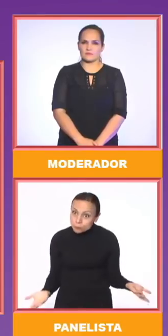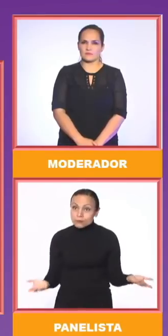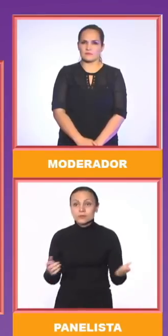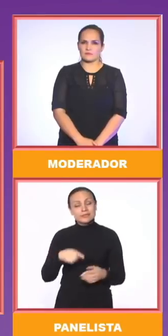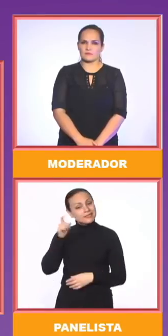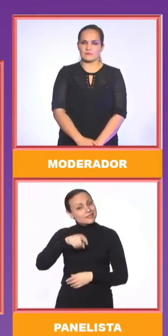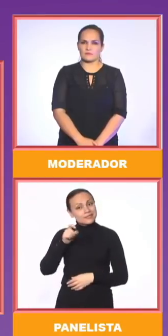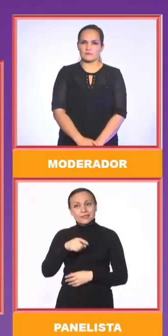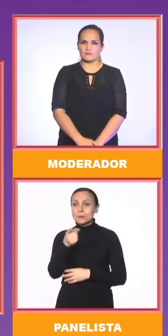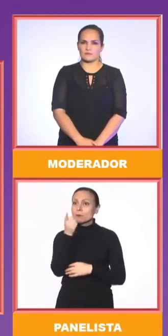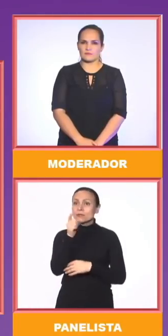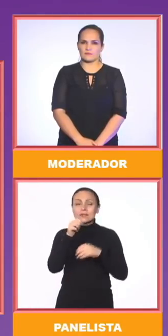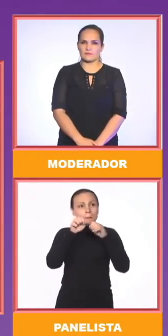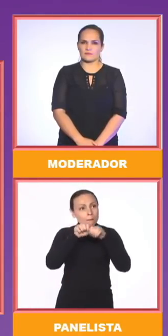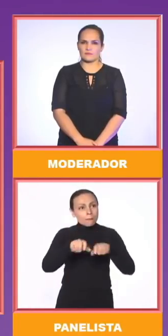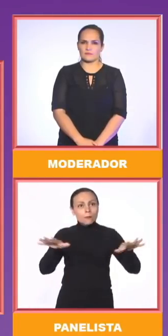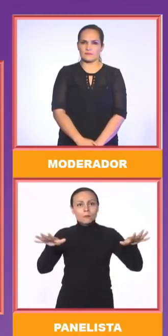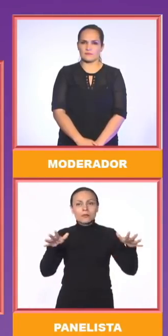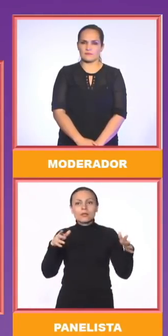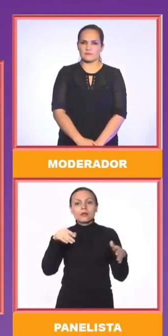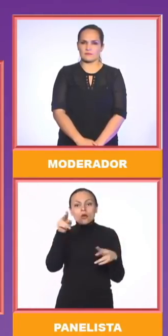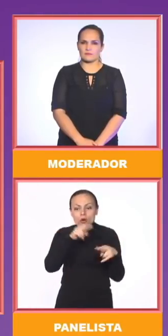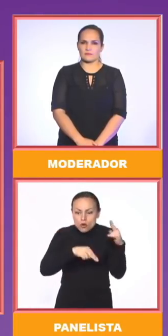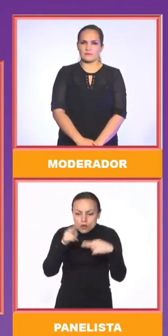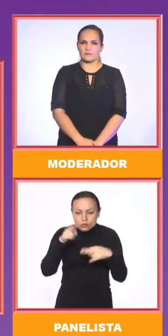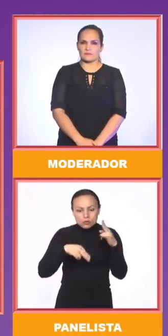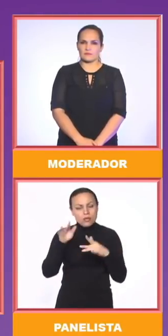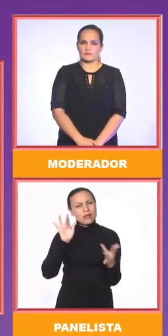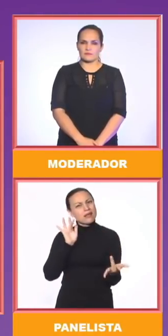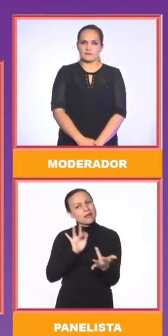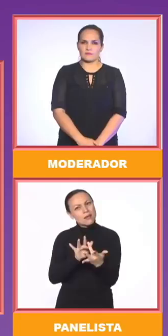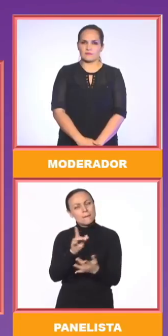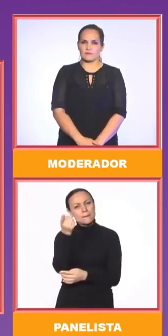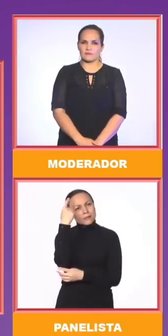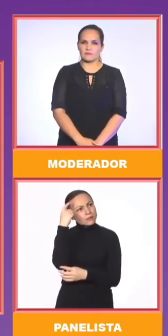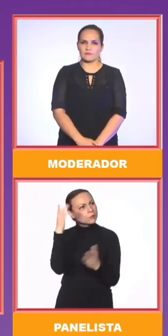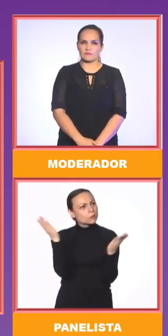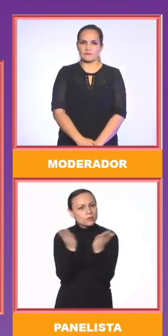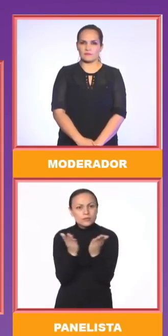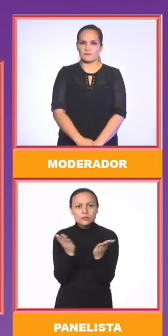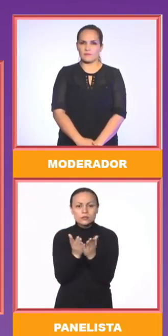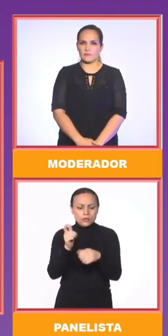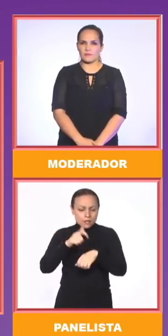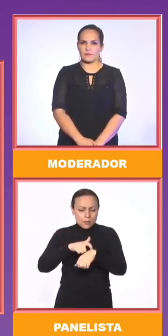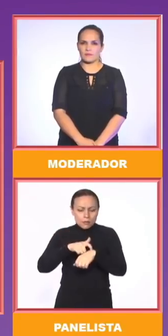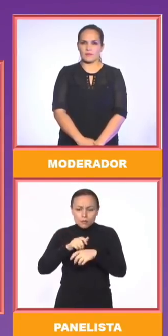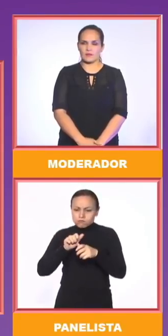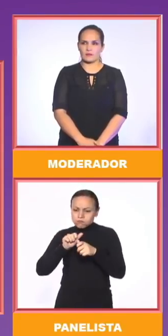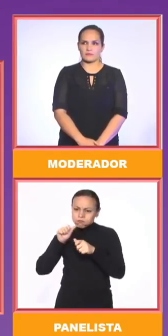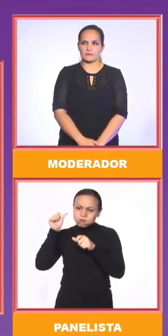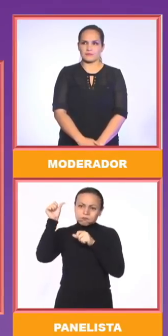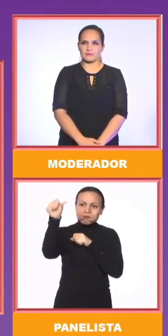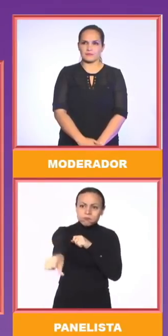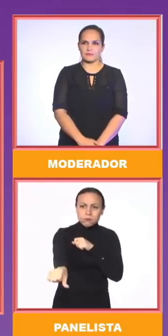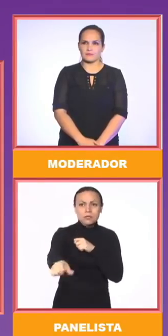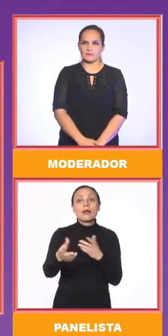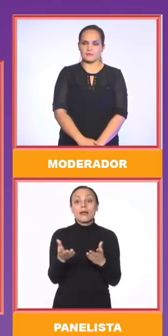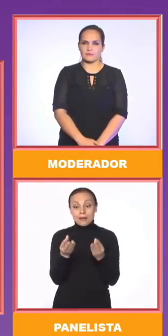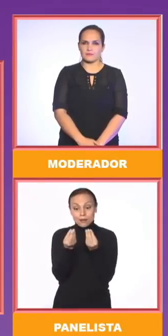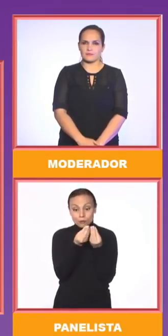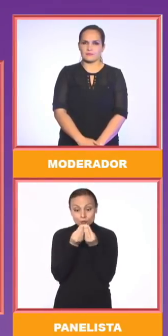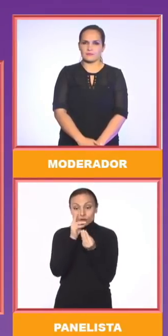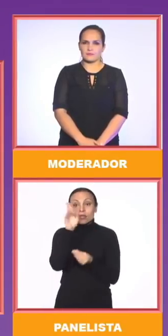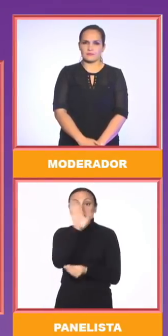política pública se construya, que pensemos en el largo plazo. Un Consejo Nacional de Educación